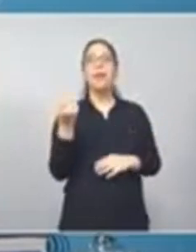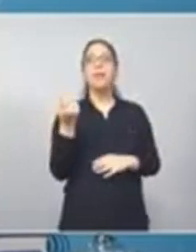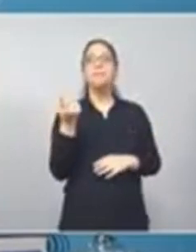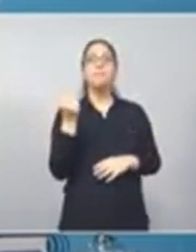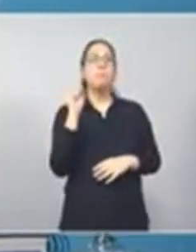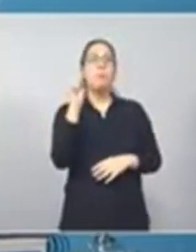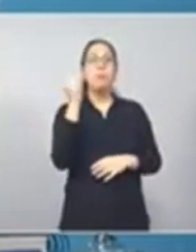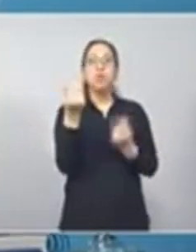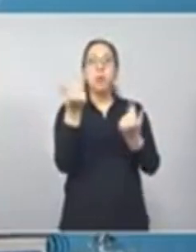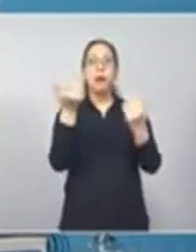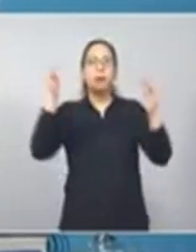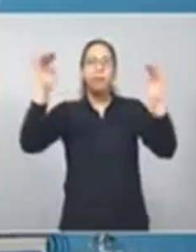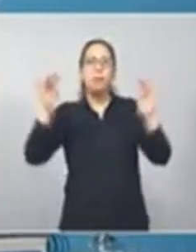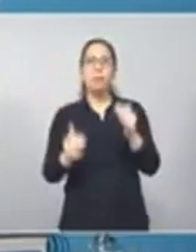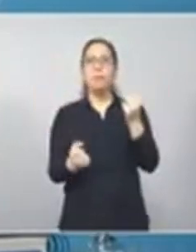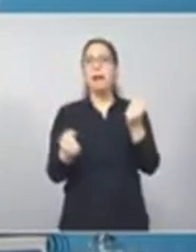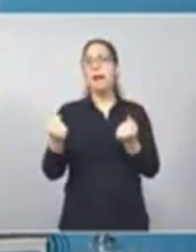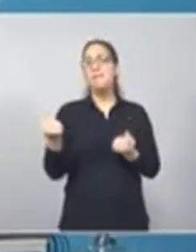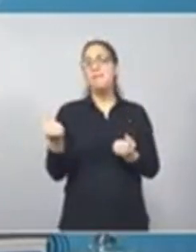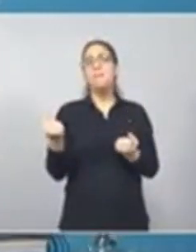La caída de la actividad económica.